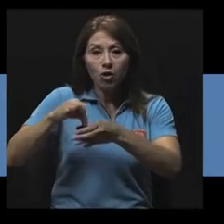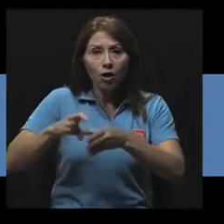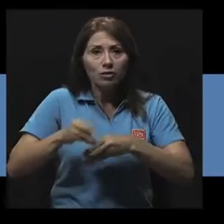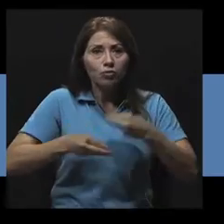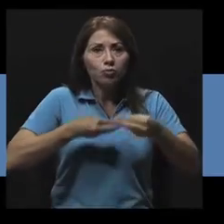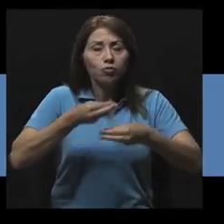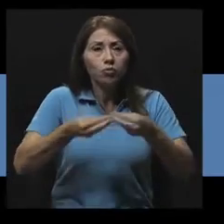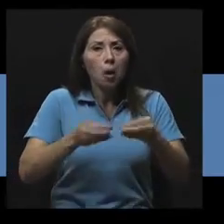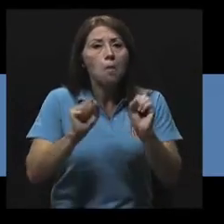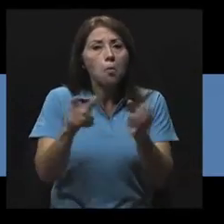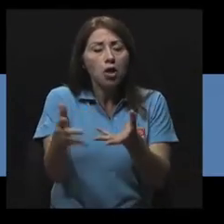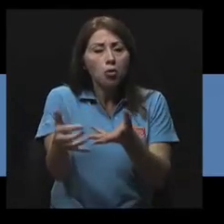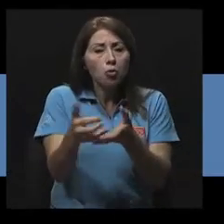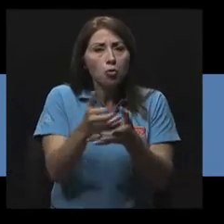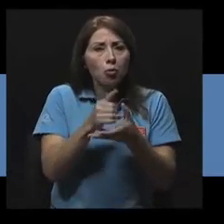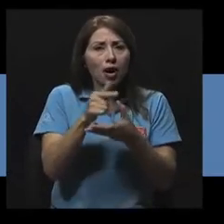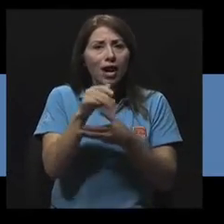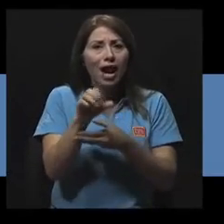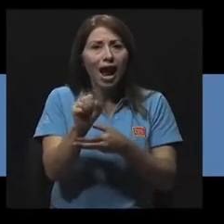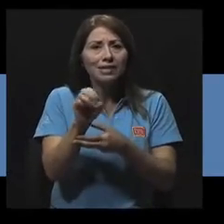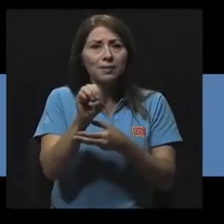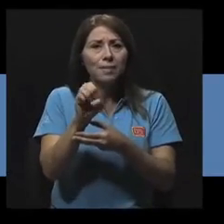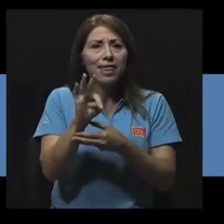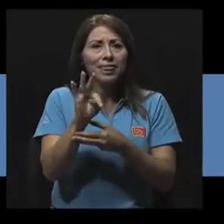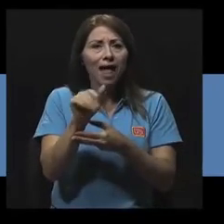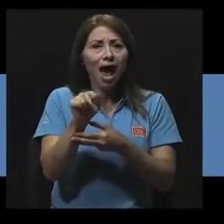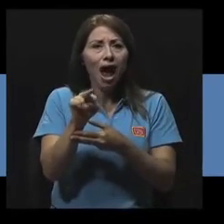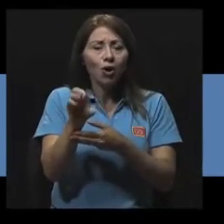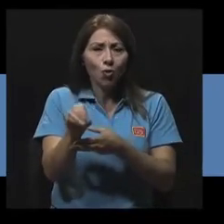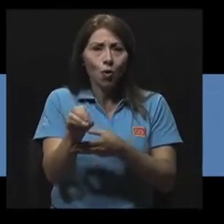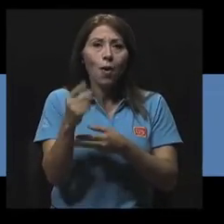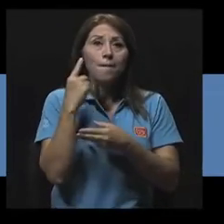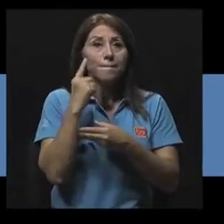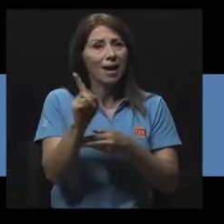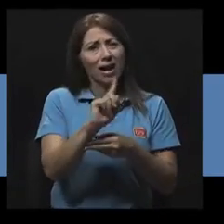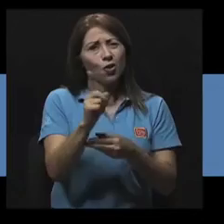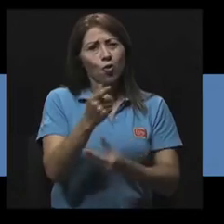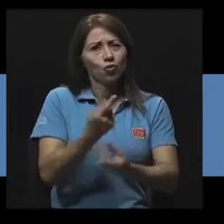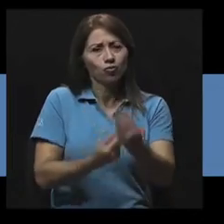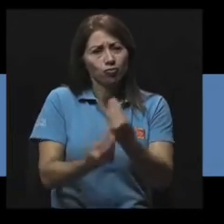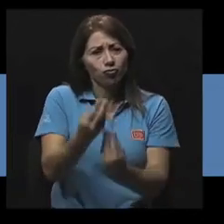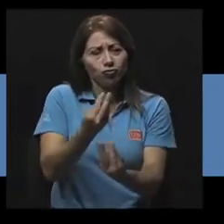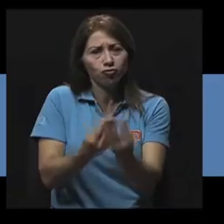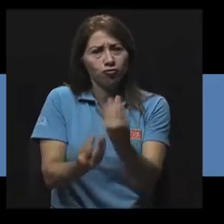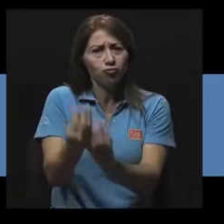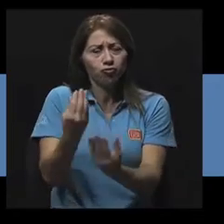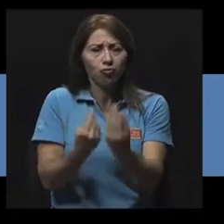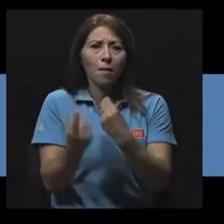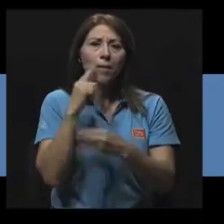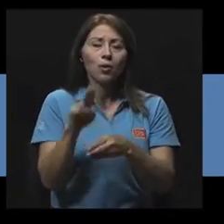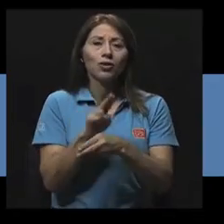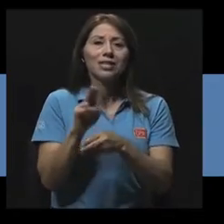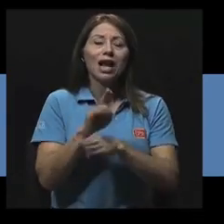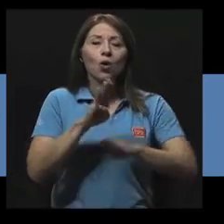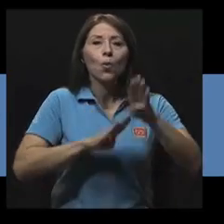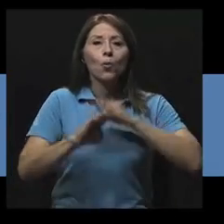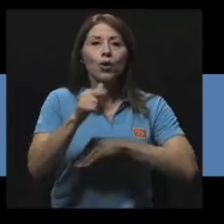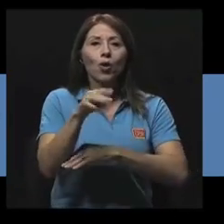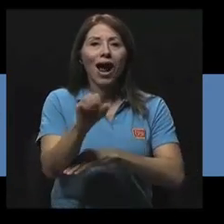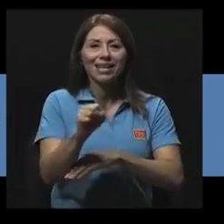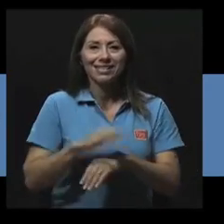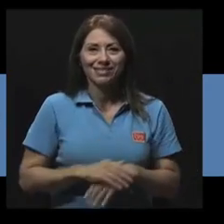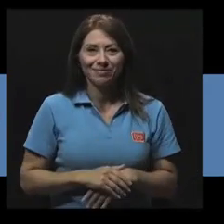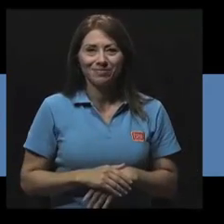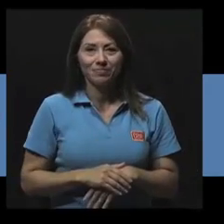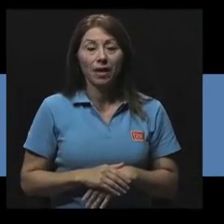metano de los vertederos como una alternativa a la incineración, para utilizarlo como biogás. En el sector transporte,